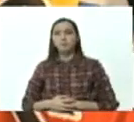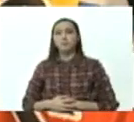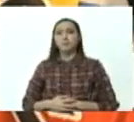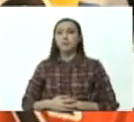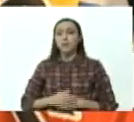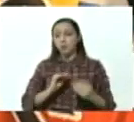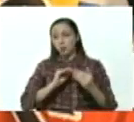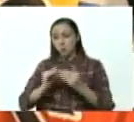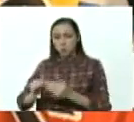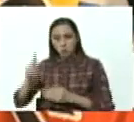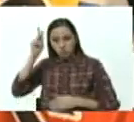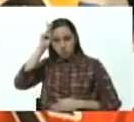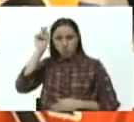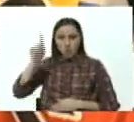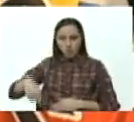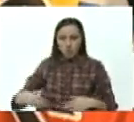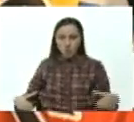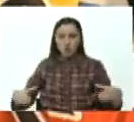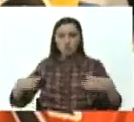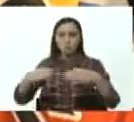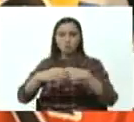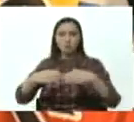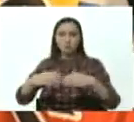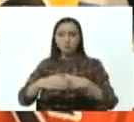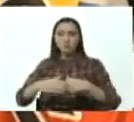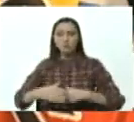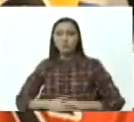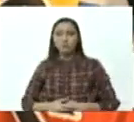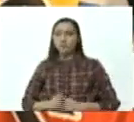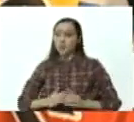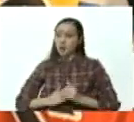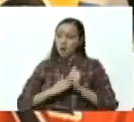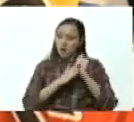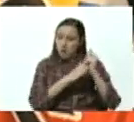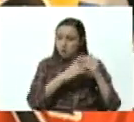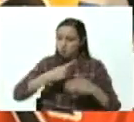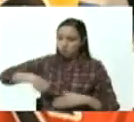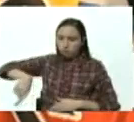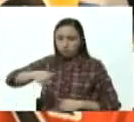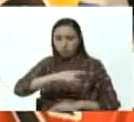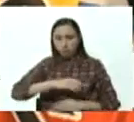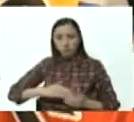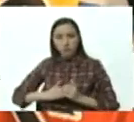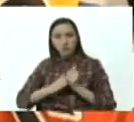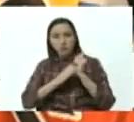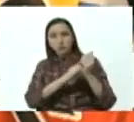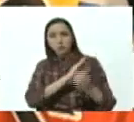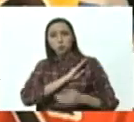indígenas ahí están sus líderes sus militantes